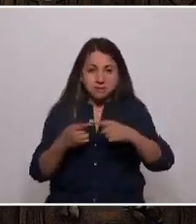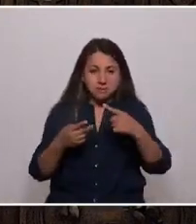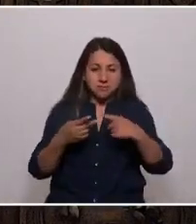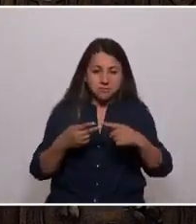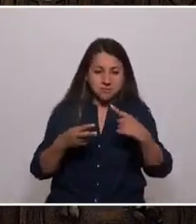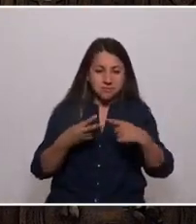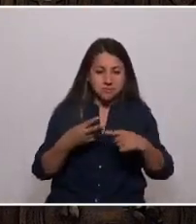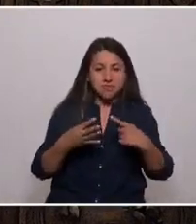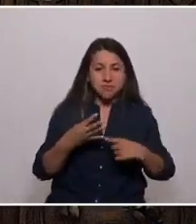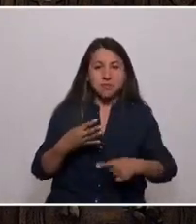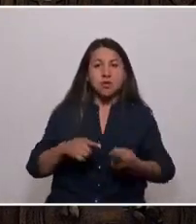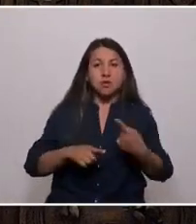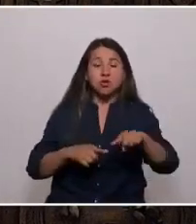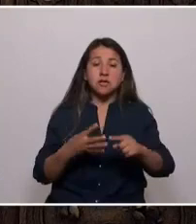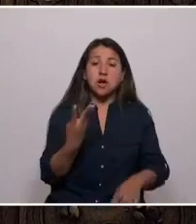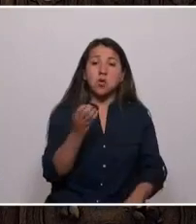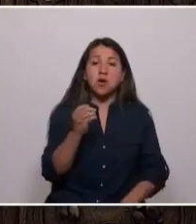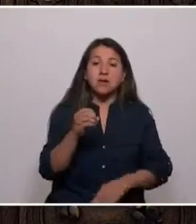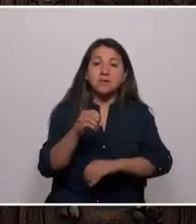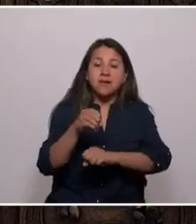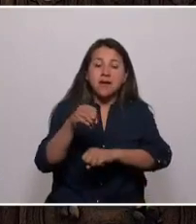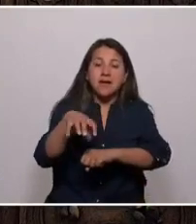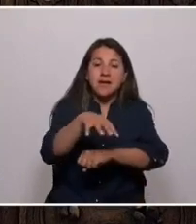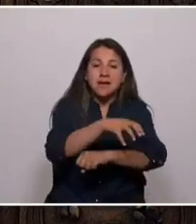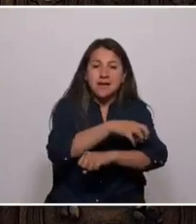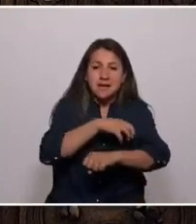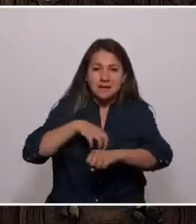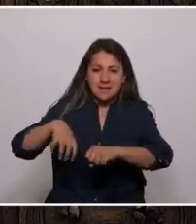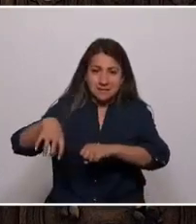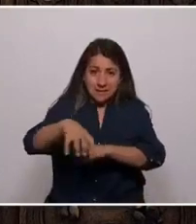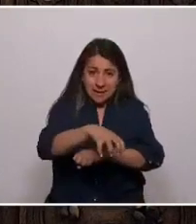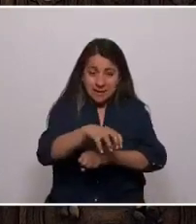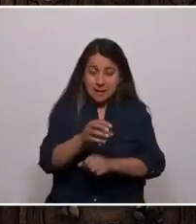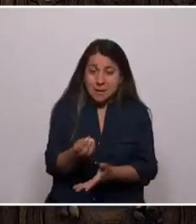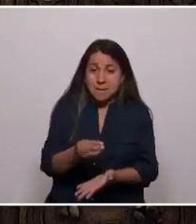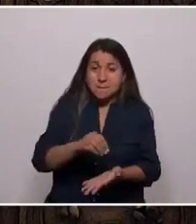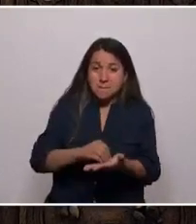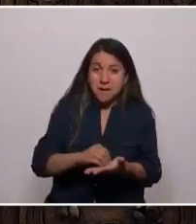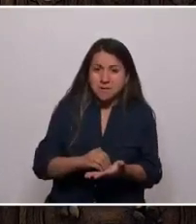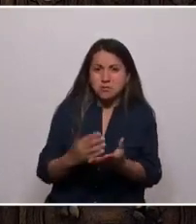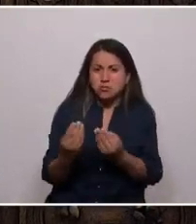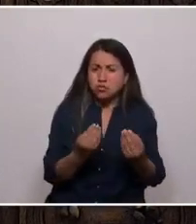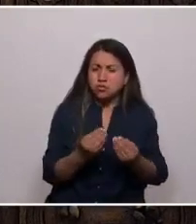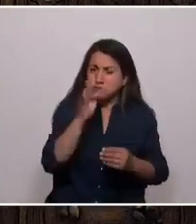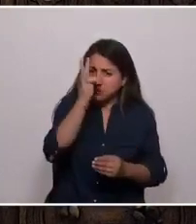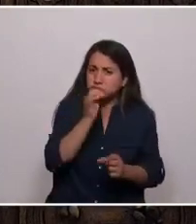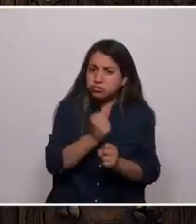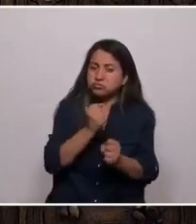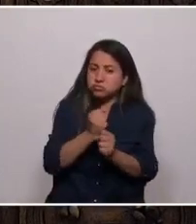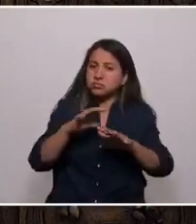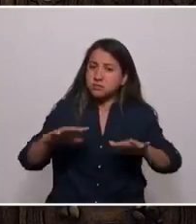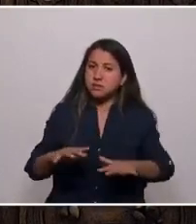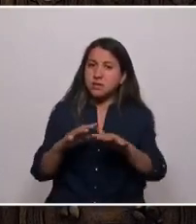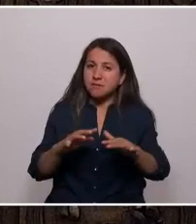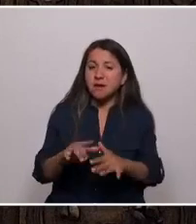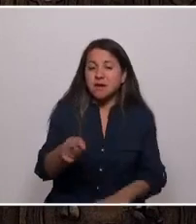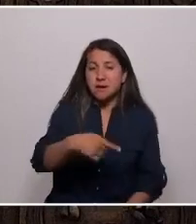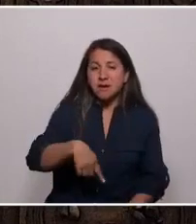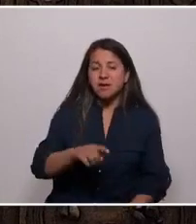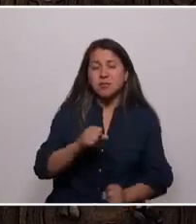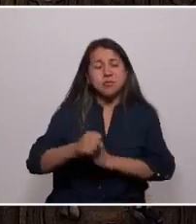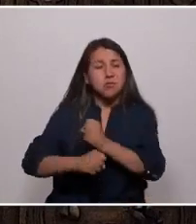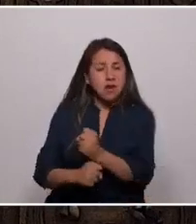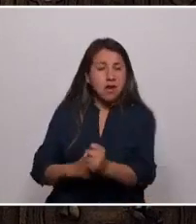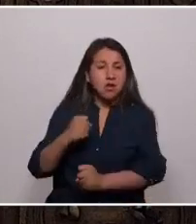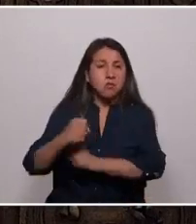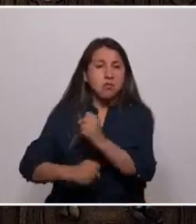y otras 40 islas de mi archipiélago. Se agrega el empuje de miles de trabajadores y trabajadoras, que por años han